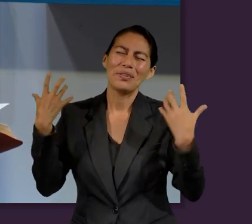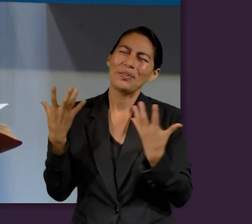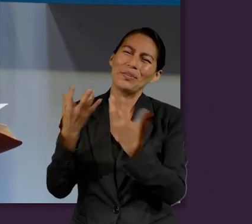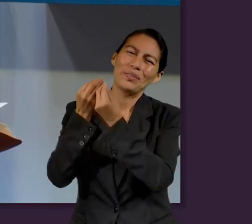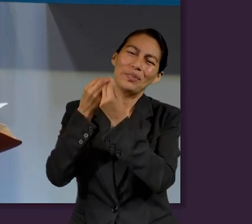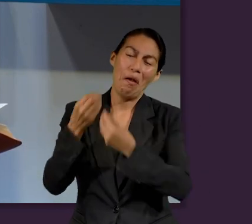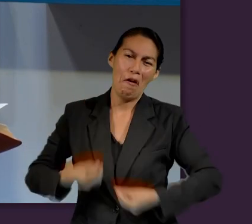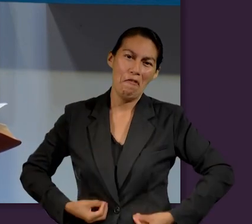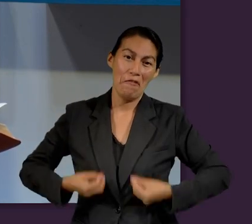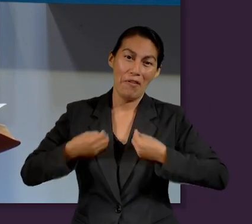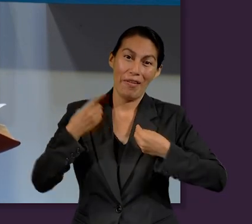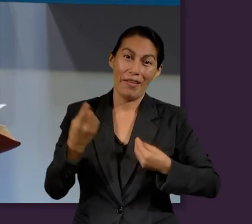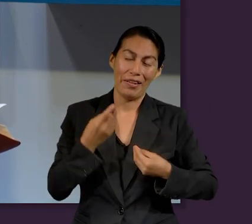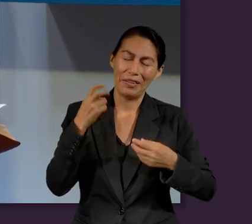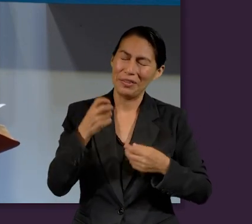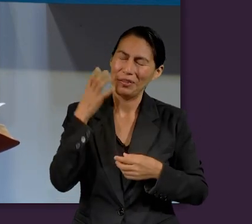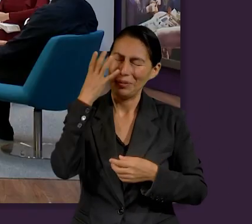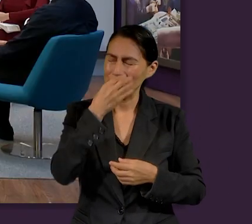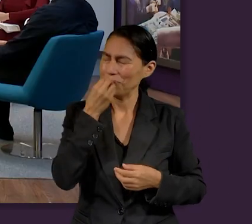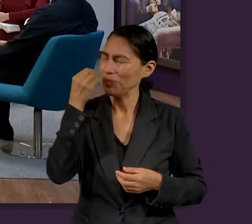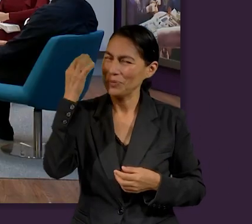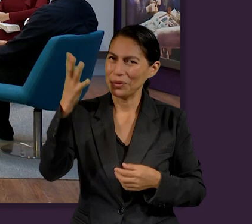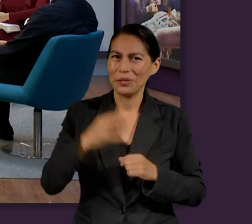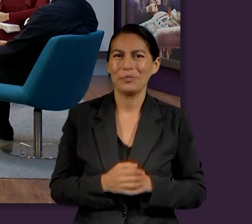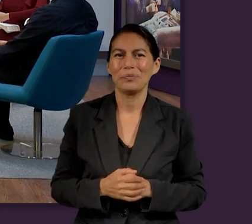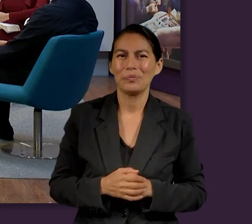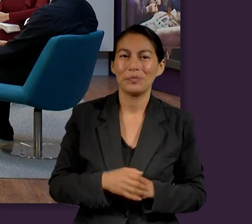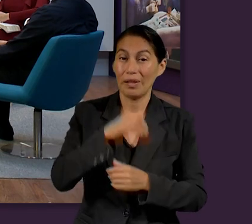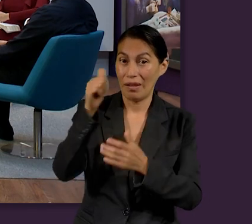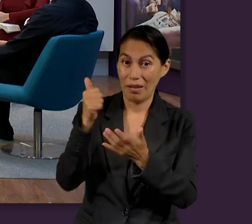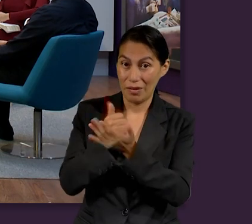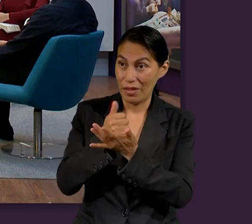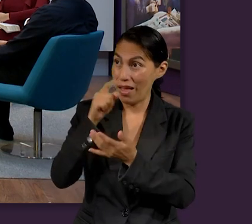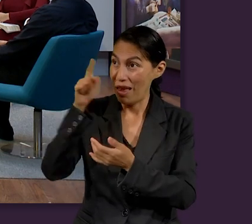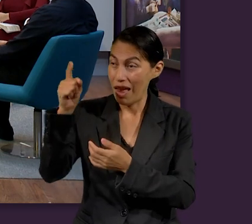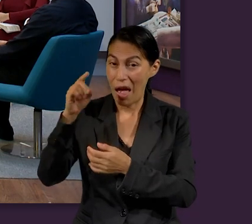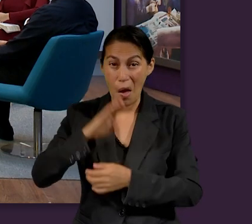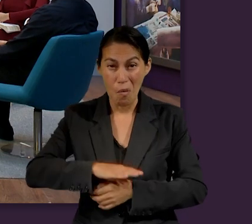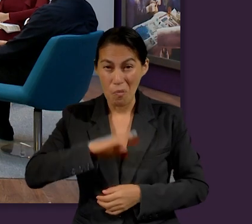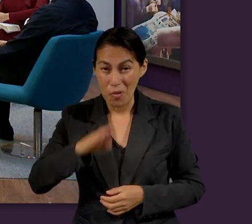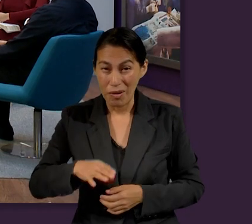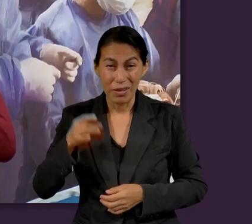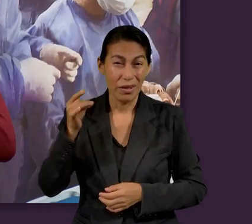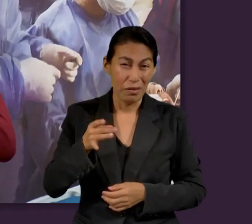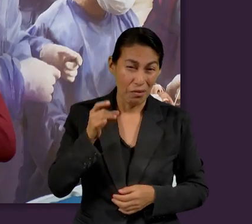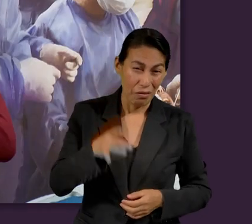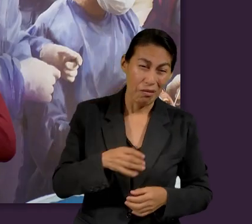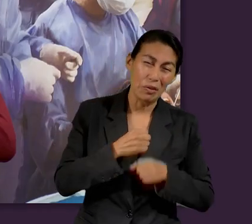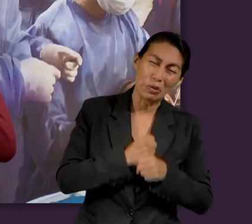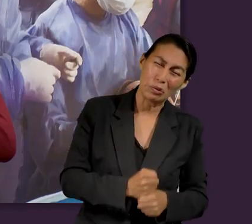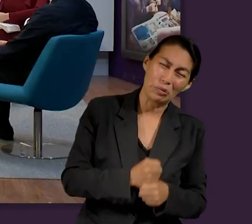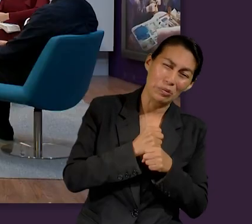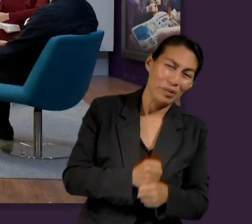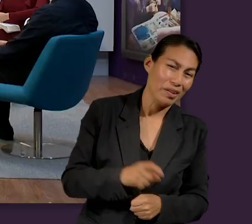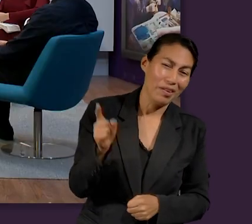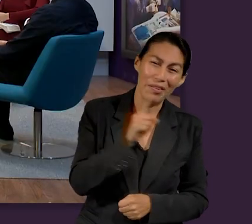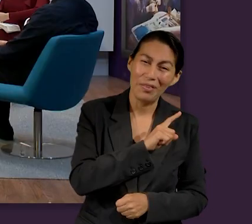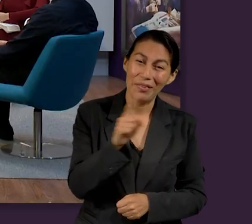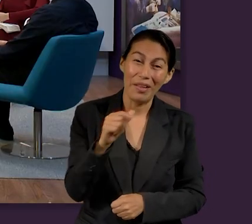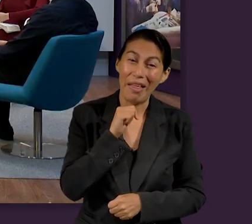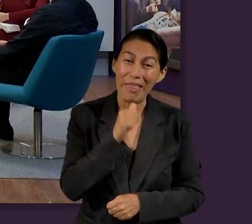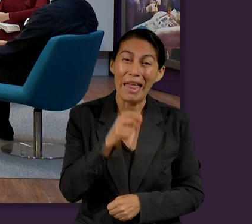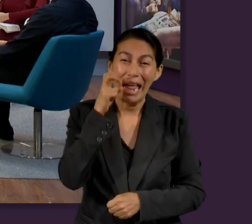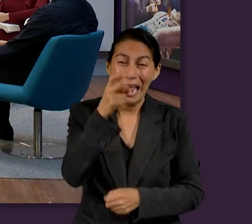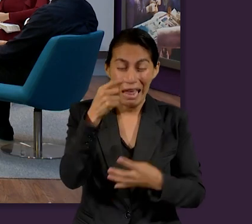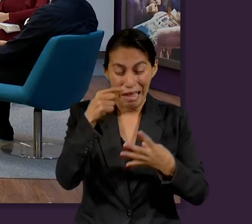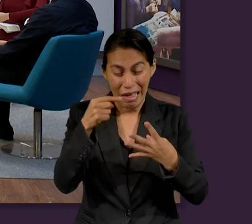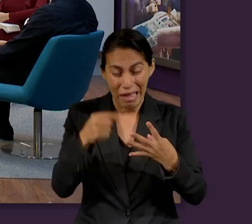por ejemplo, la vida eterna. La descripción de la ciudad decía no habrá más muerte, no habrá más dolor. Todas esas cosas